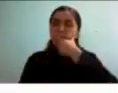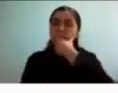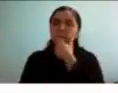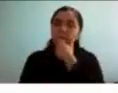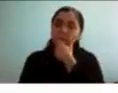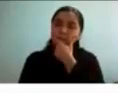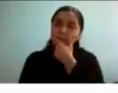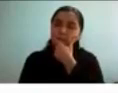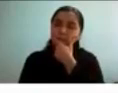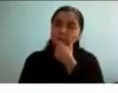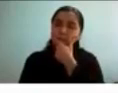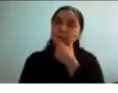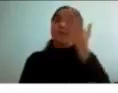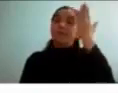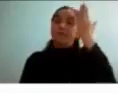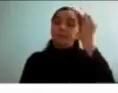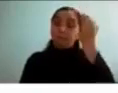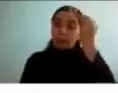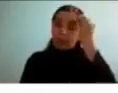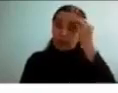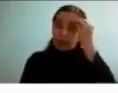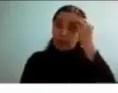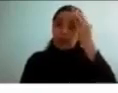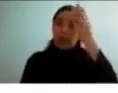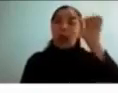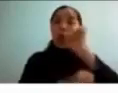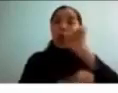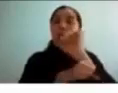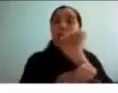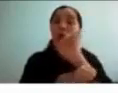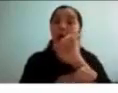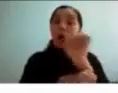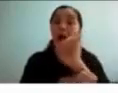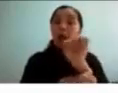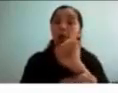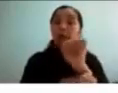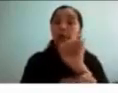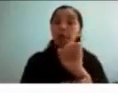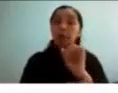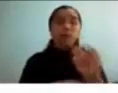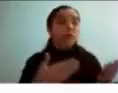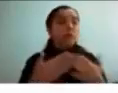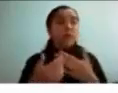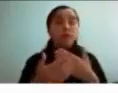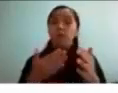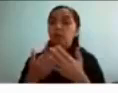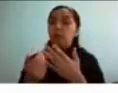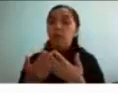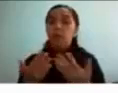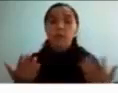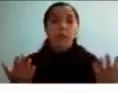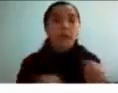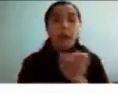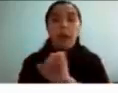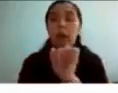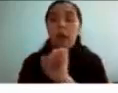en el auto que había arrendado que estaba estacionado en algún lugar de Santiago evidentemente tuve que ir buscar de nuevo las cajas